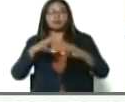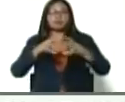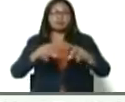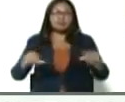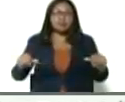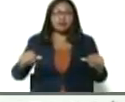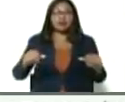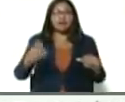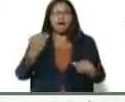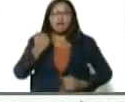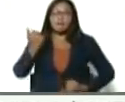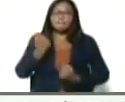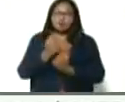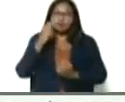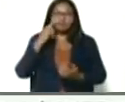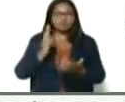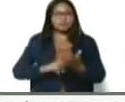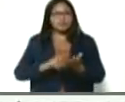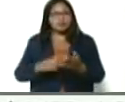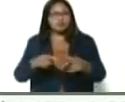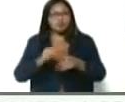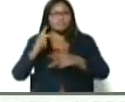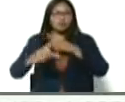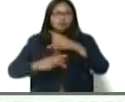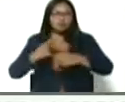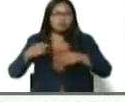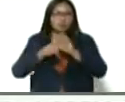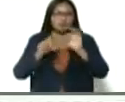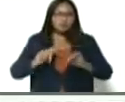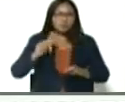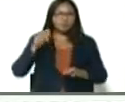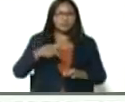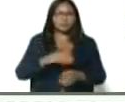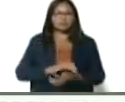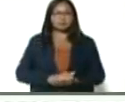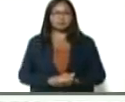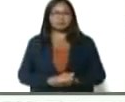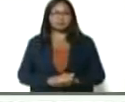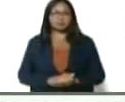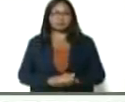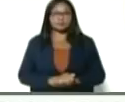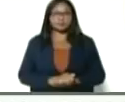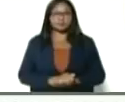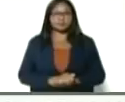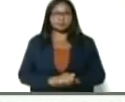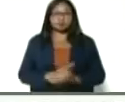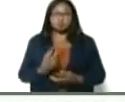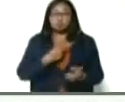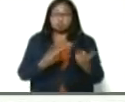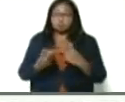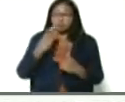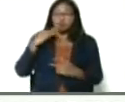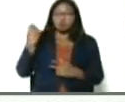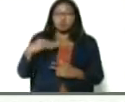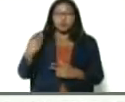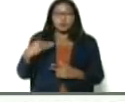ahora es que hay apoyo, verdad, al productor, a la productora, y sobre todo, invito a la juventud,